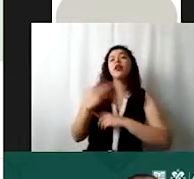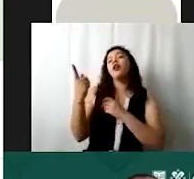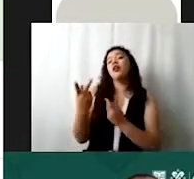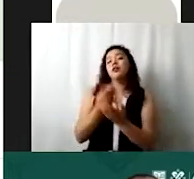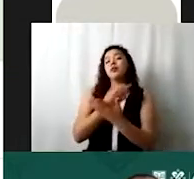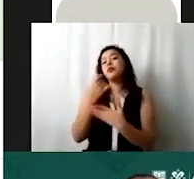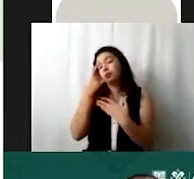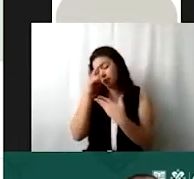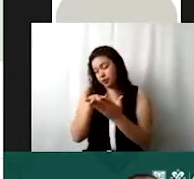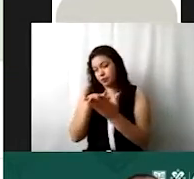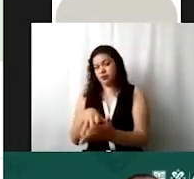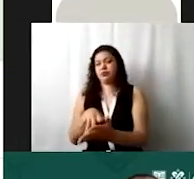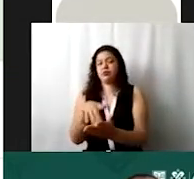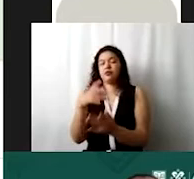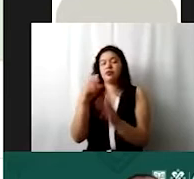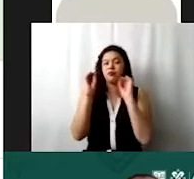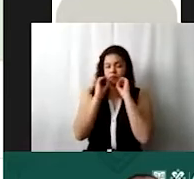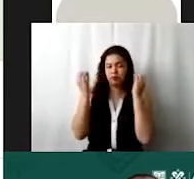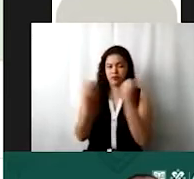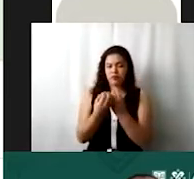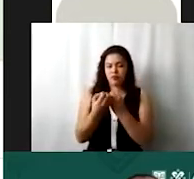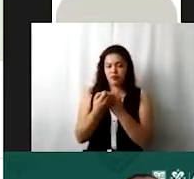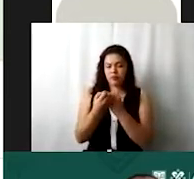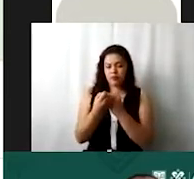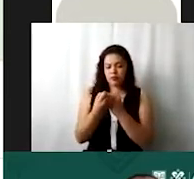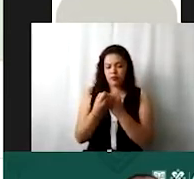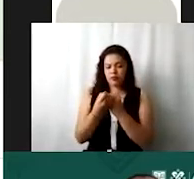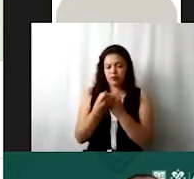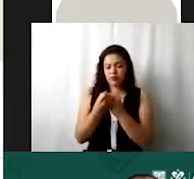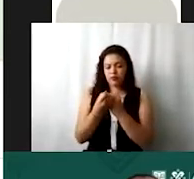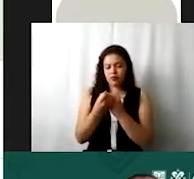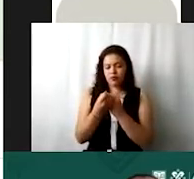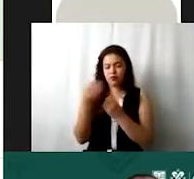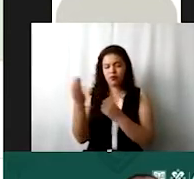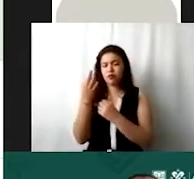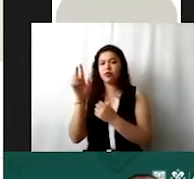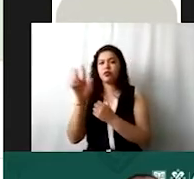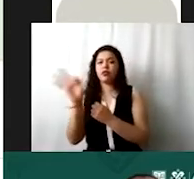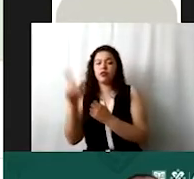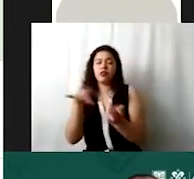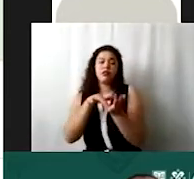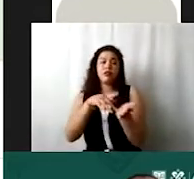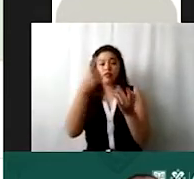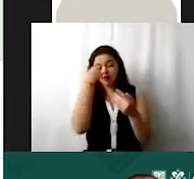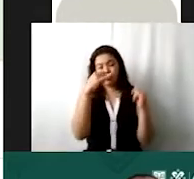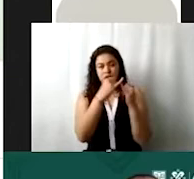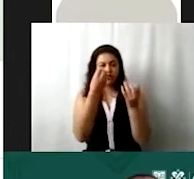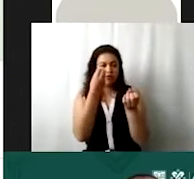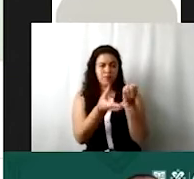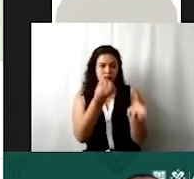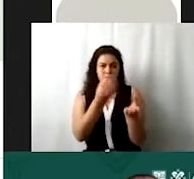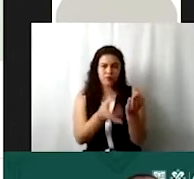de apoyo a organizaciones, porque a lo mejor ustedes dan ayudas a instituciones, ya sea